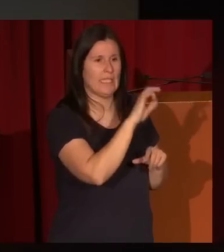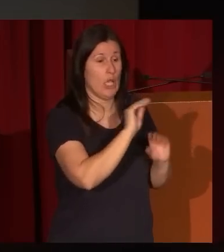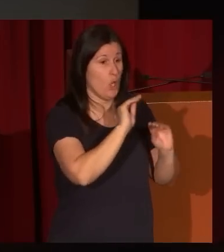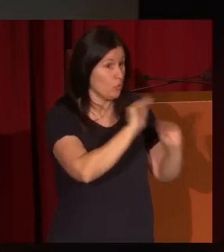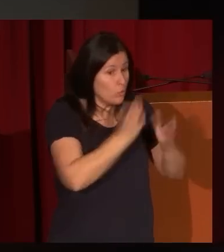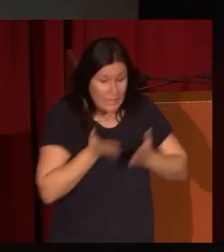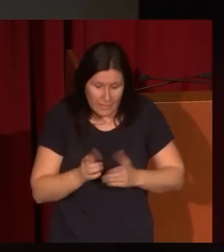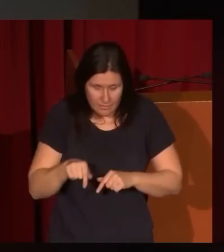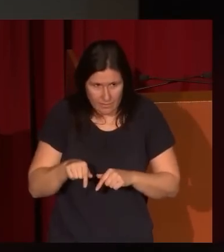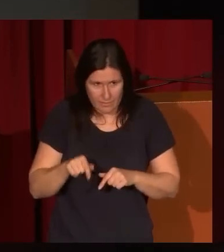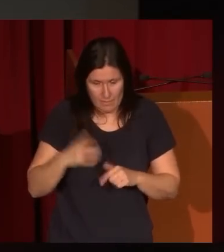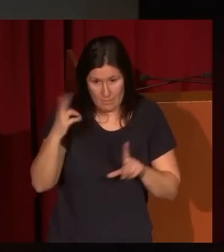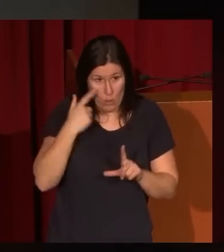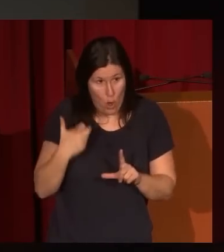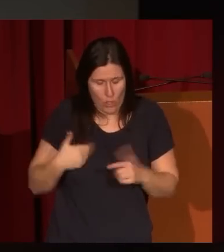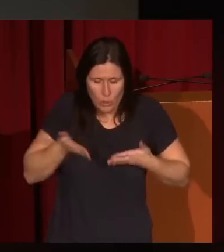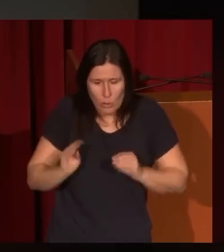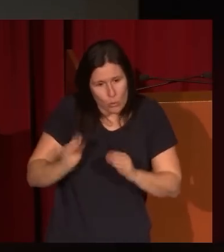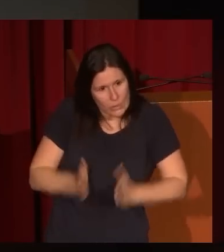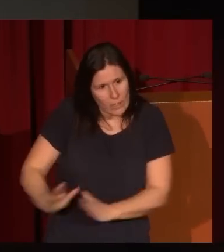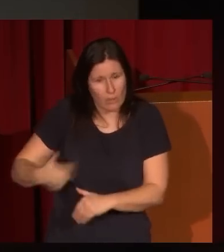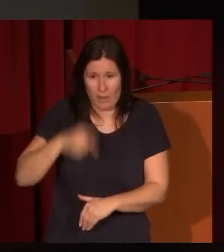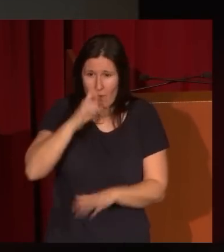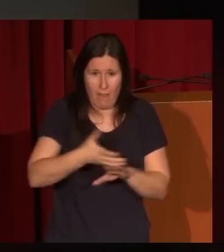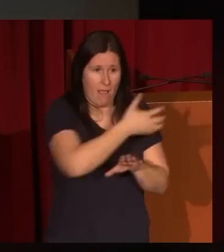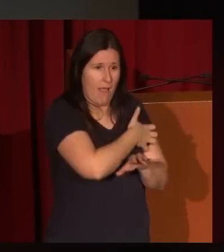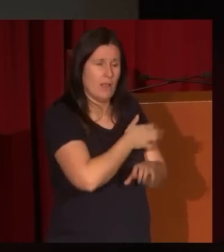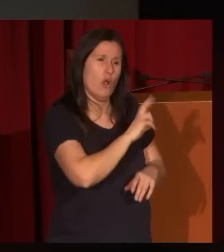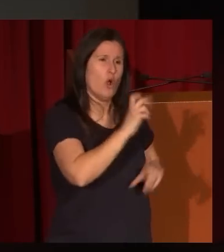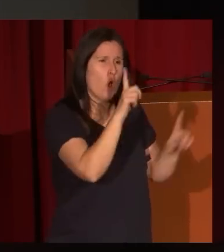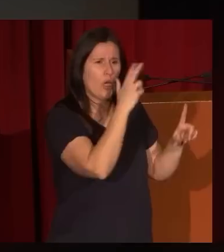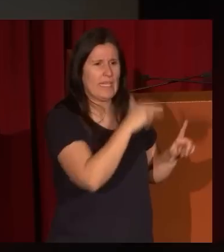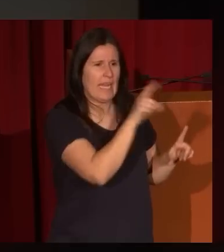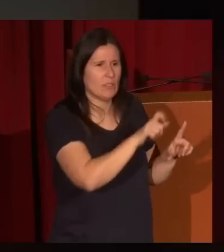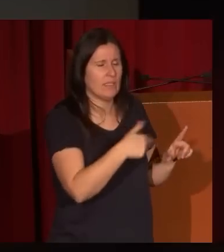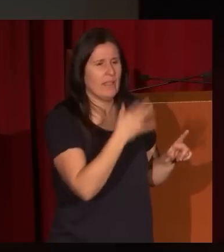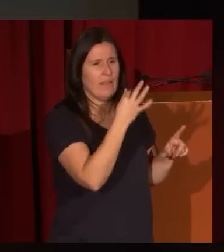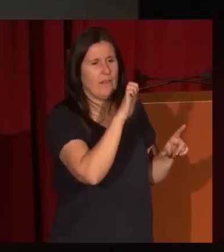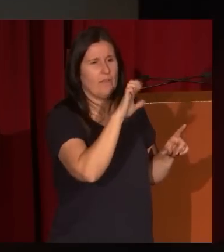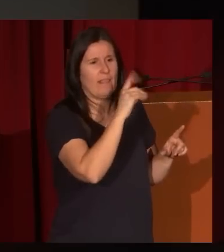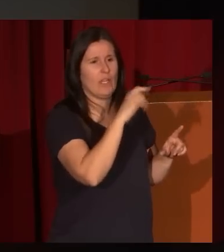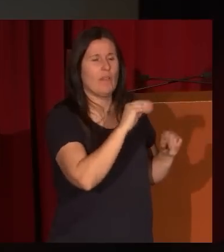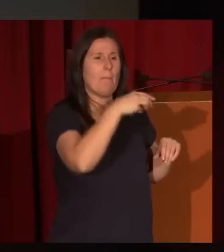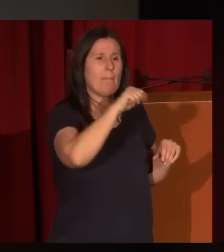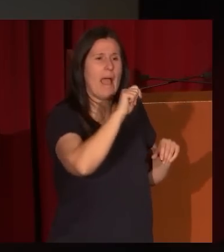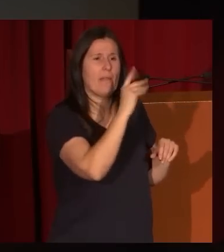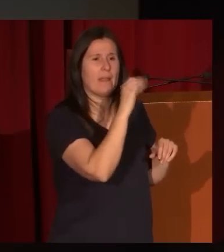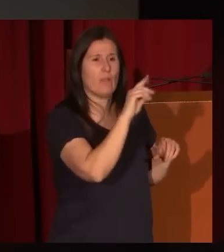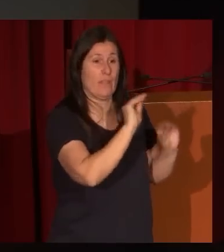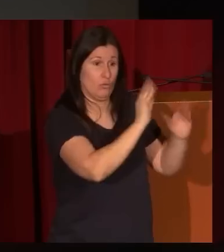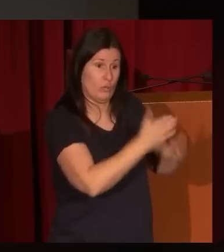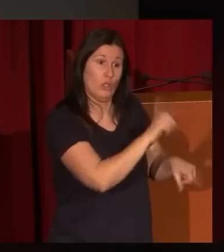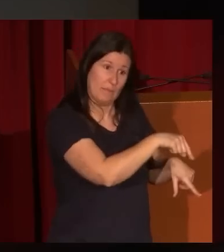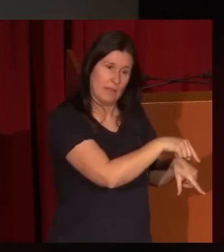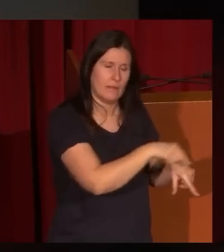hijos, recuerden también, me viene a la cabeza el retrato de los hijos de Federico, el retrato que Federico de Maraz hace a sus propios hijos, lógicamente,